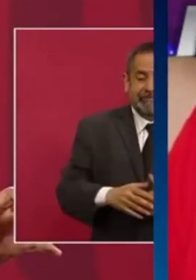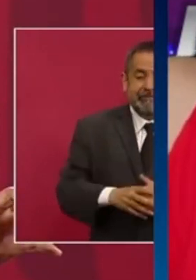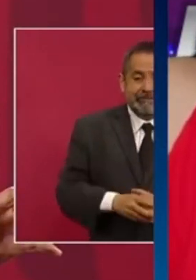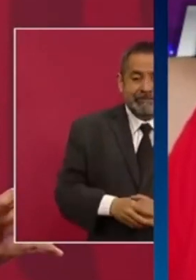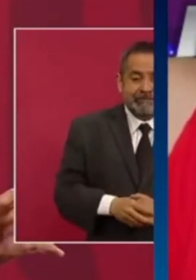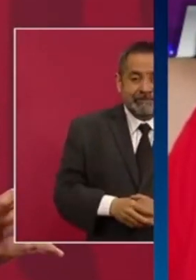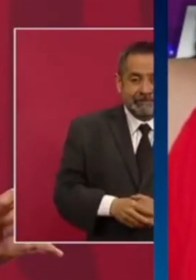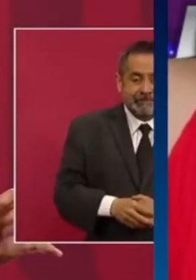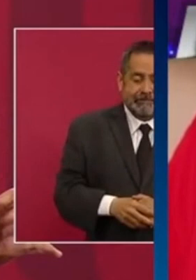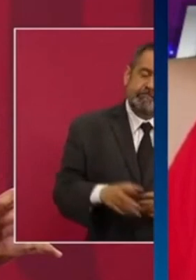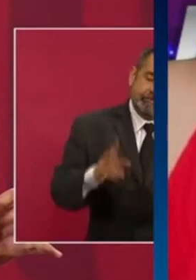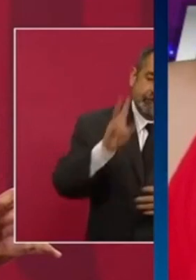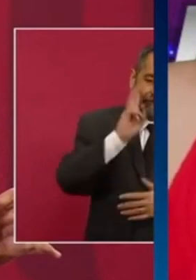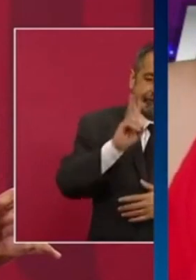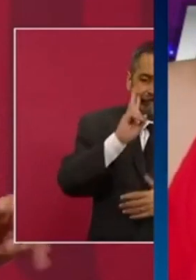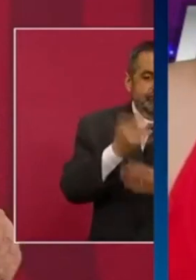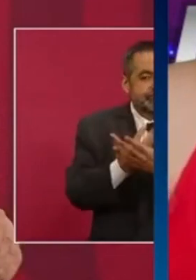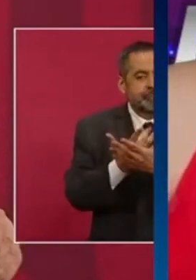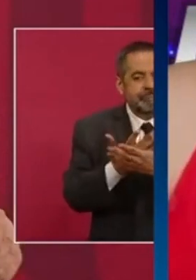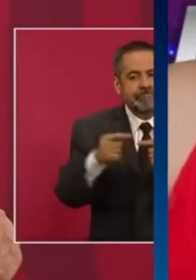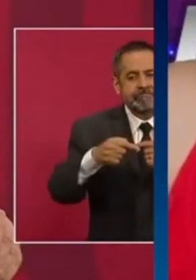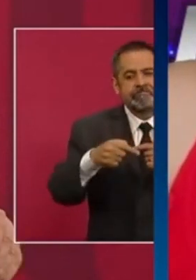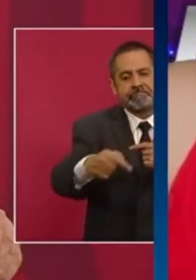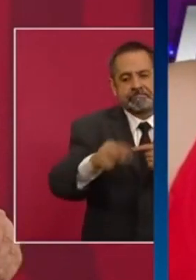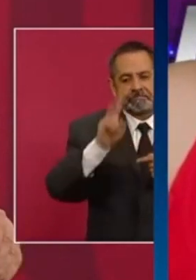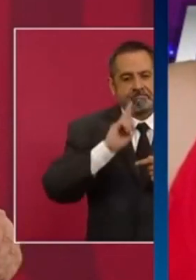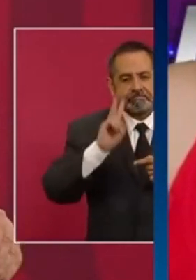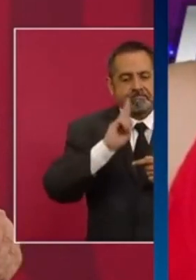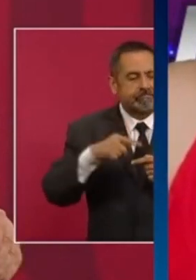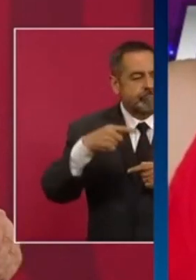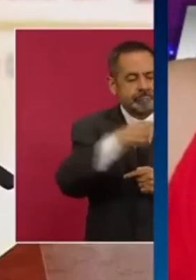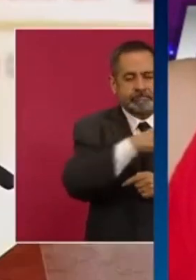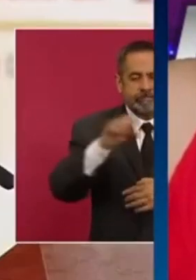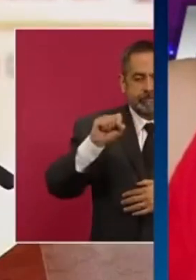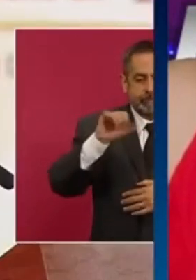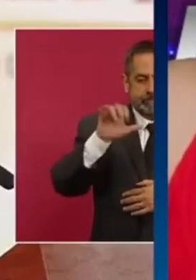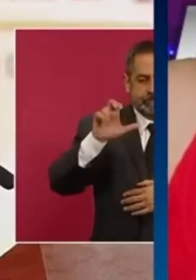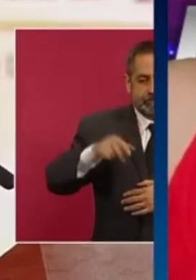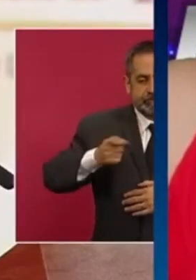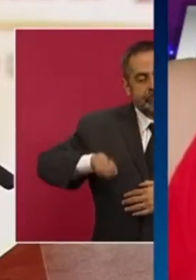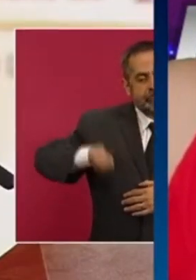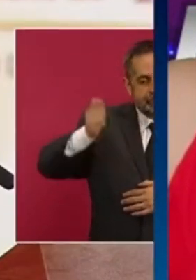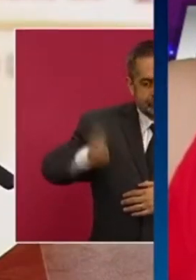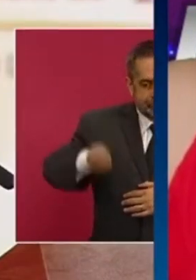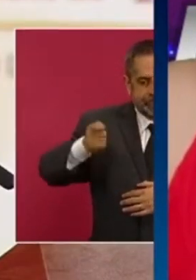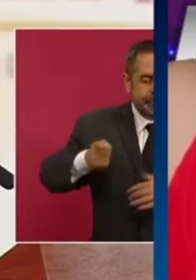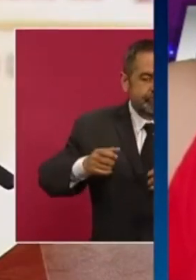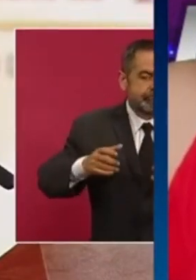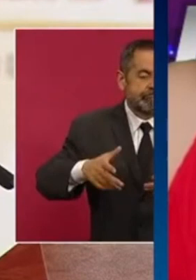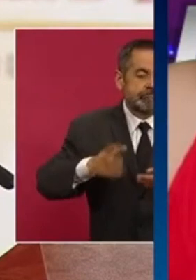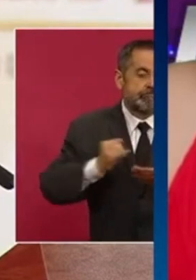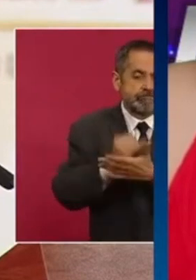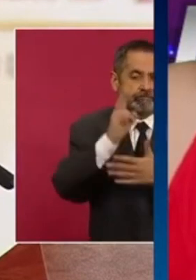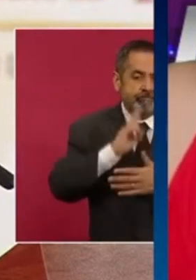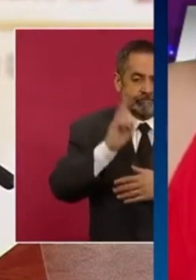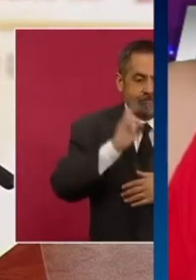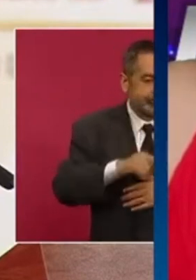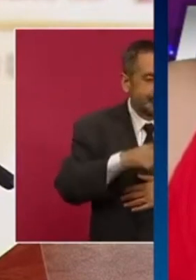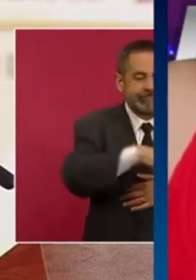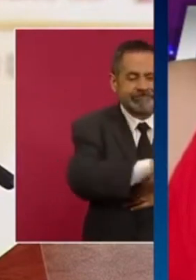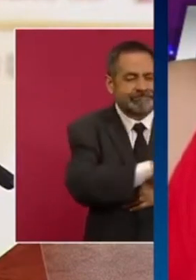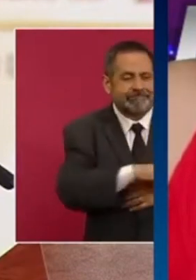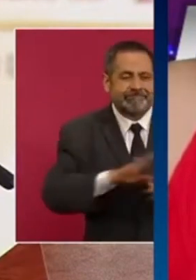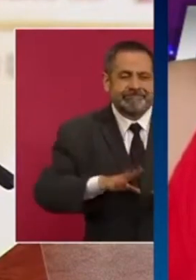Y hay que esperar a que la Corte resuelva y sobre lo de conflictos de